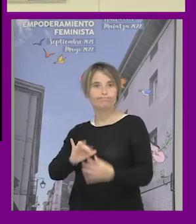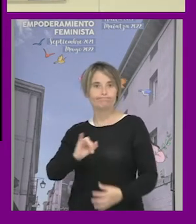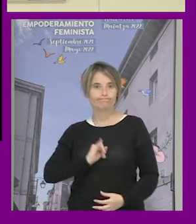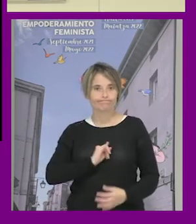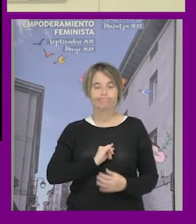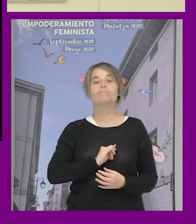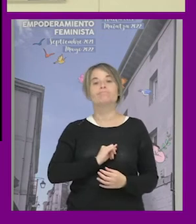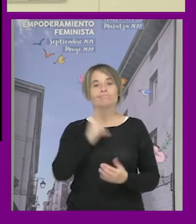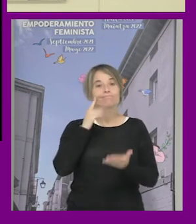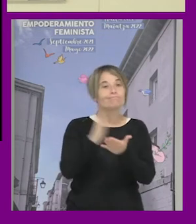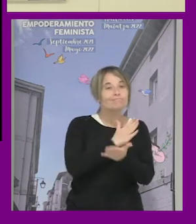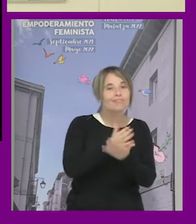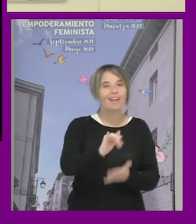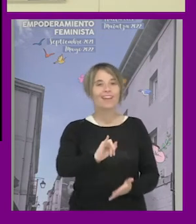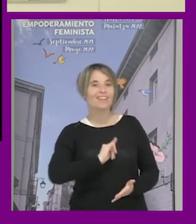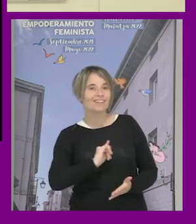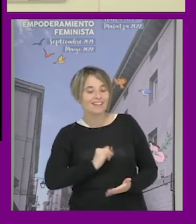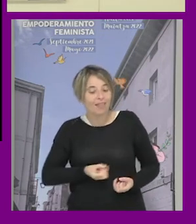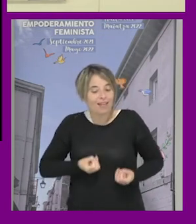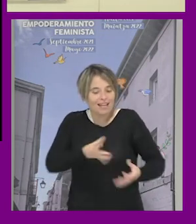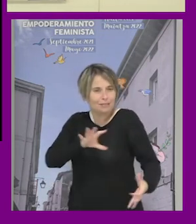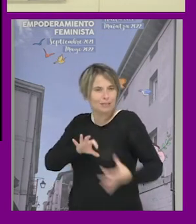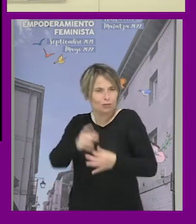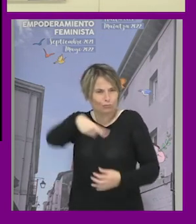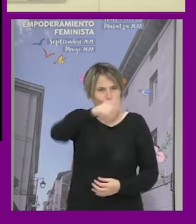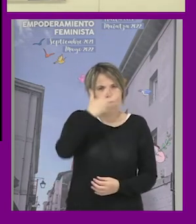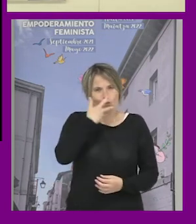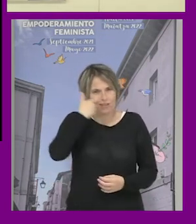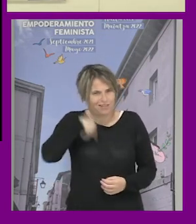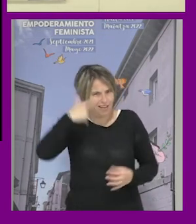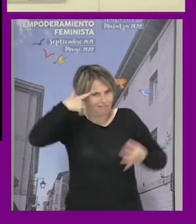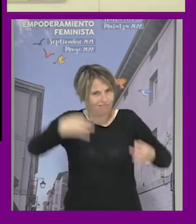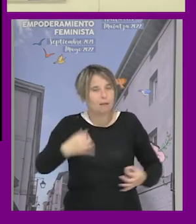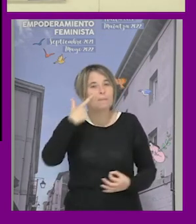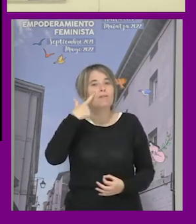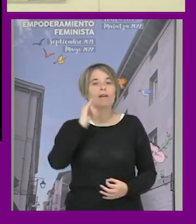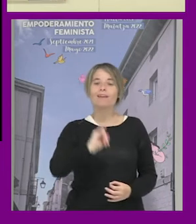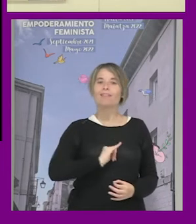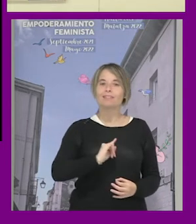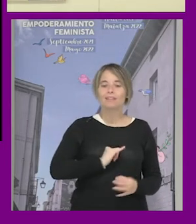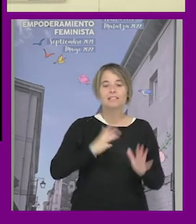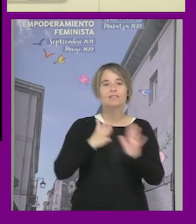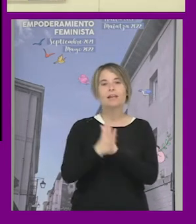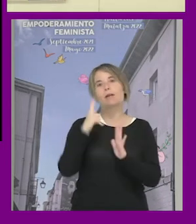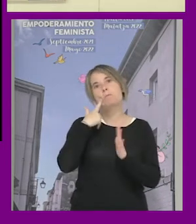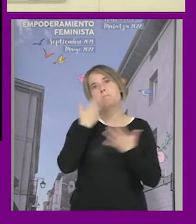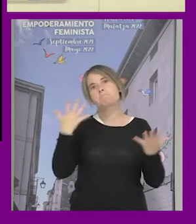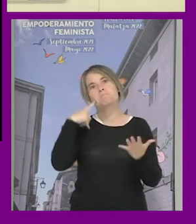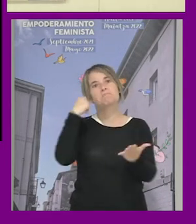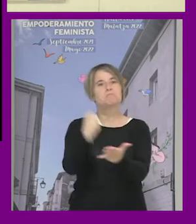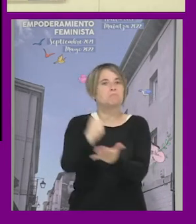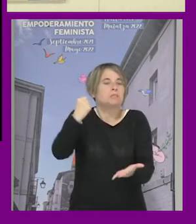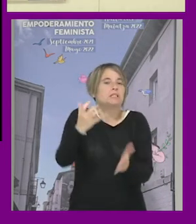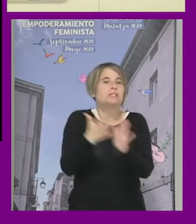aquí la distinción entre identidad y expresión que seguramente ya la conocéis pero identidad es algo simbólico con qué